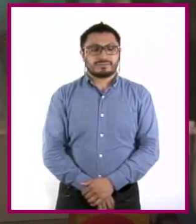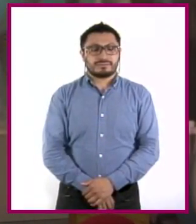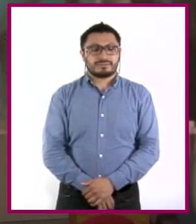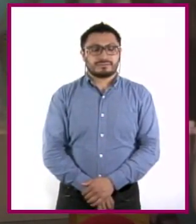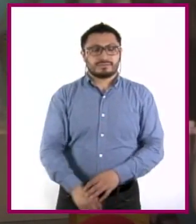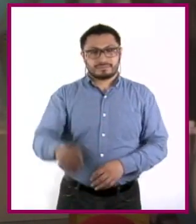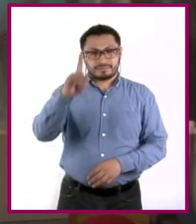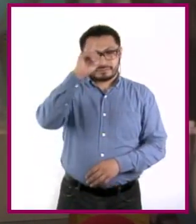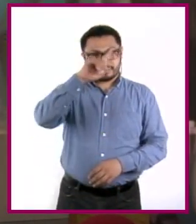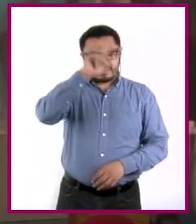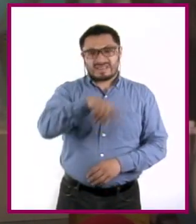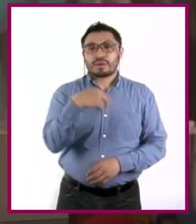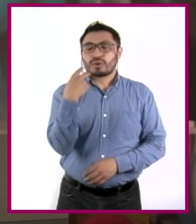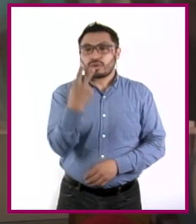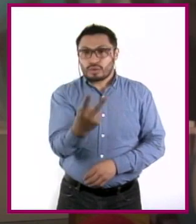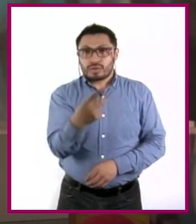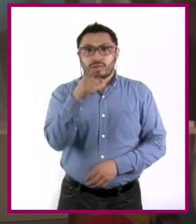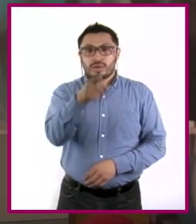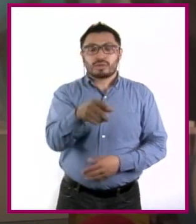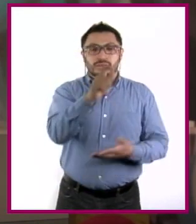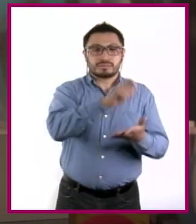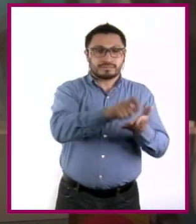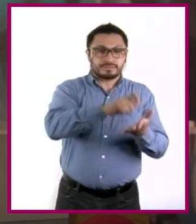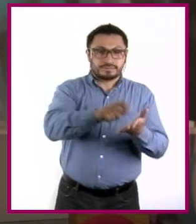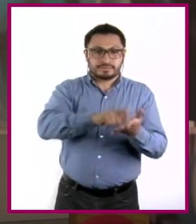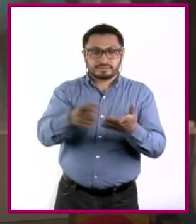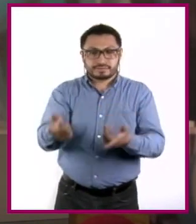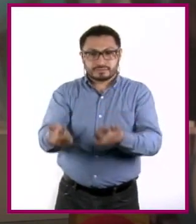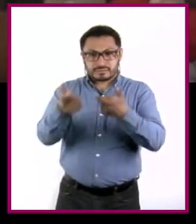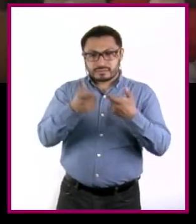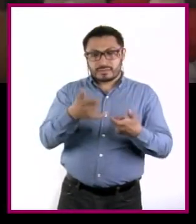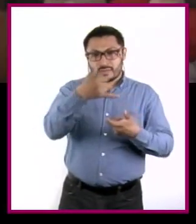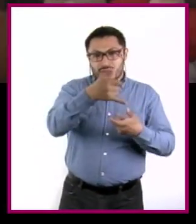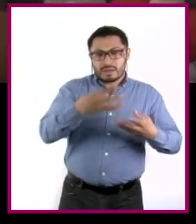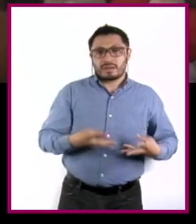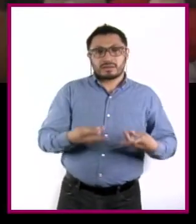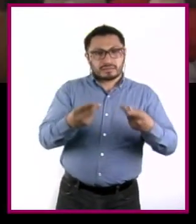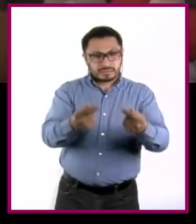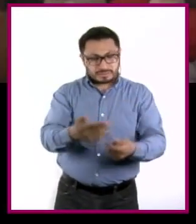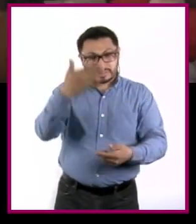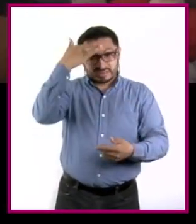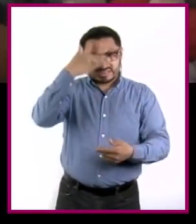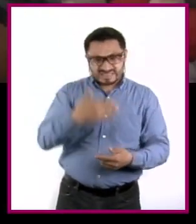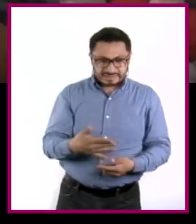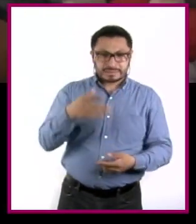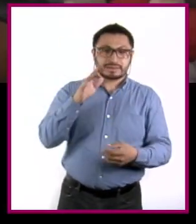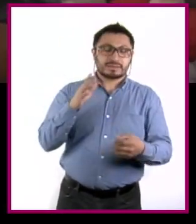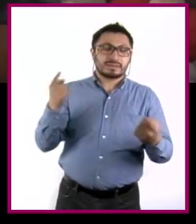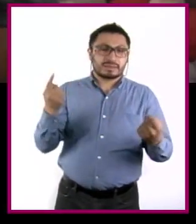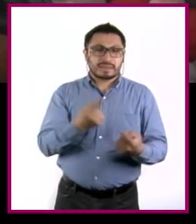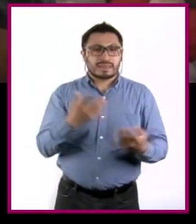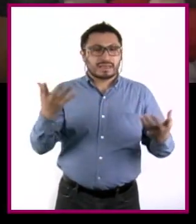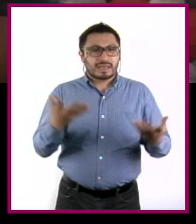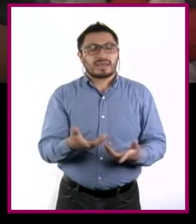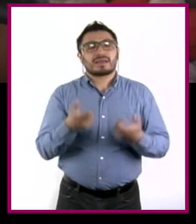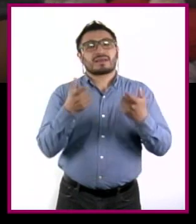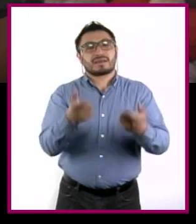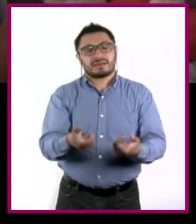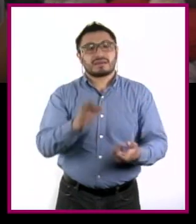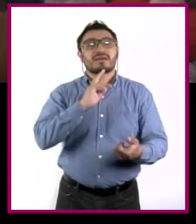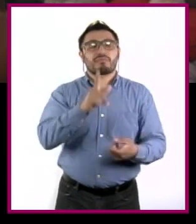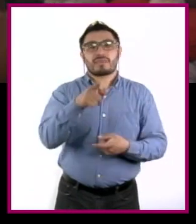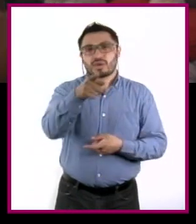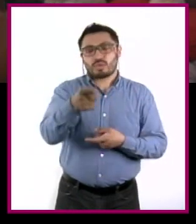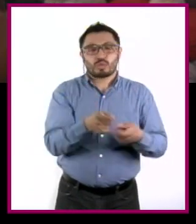Consejo ninja número dos. Haz un registro de tus ingresos y gastos. Saber qué haces con tu dinero te da mejor control de